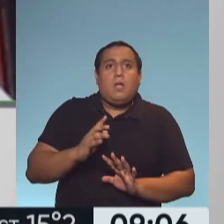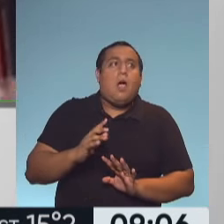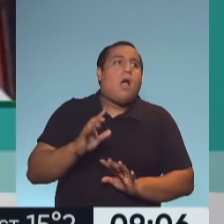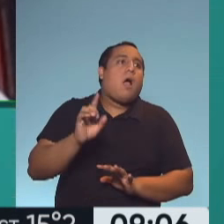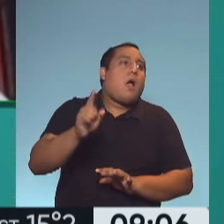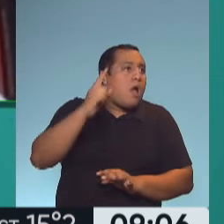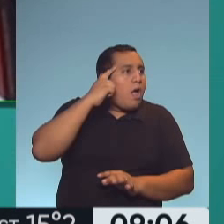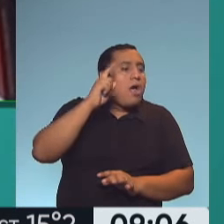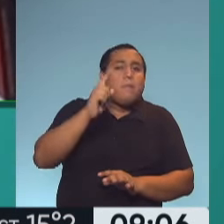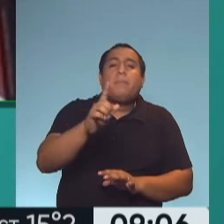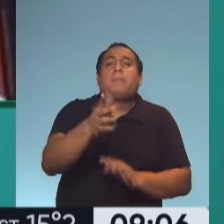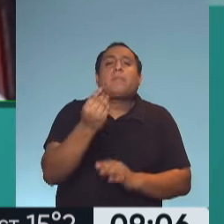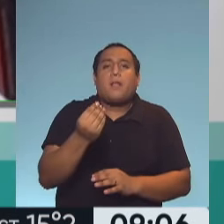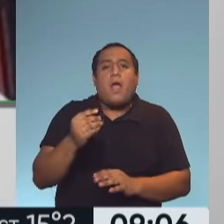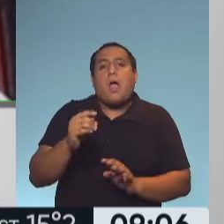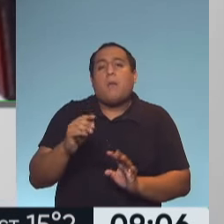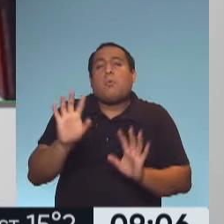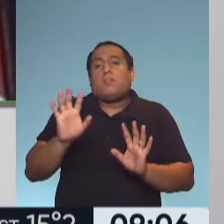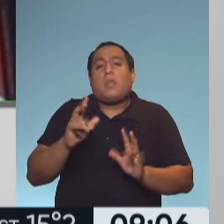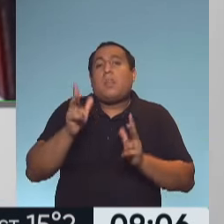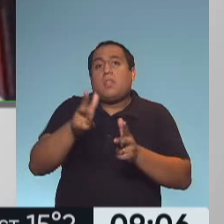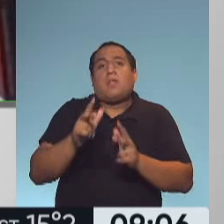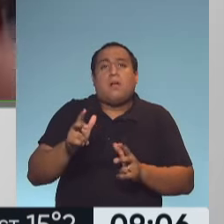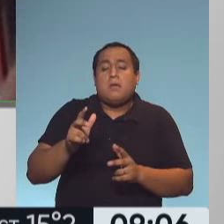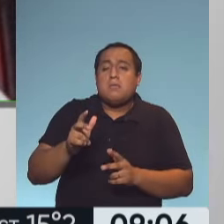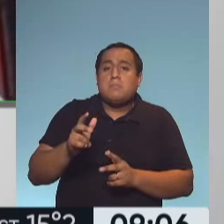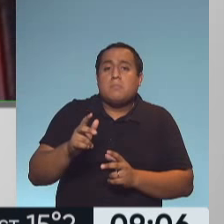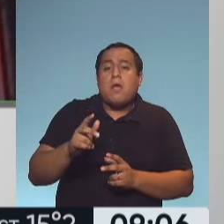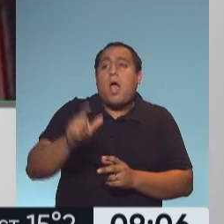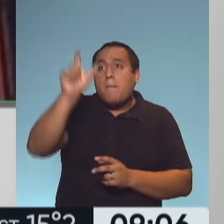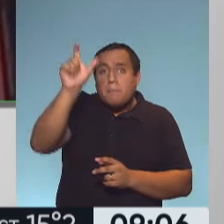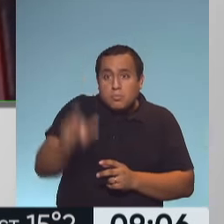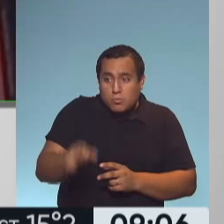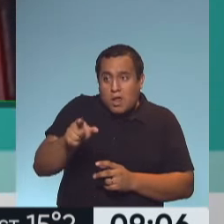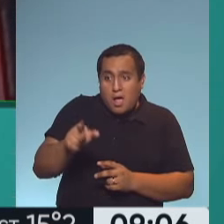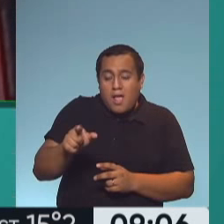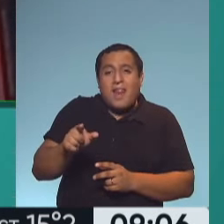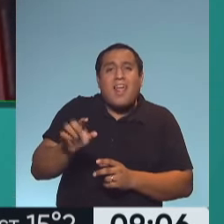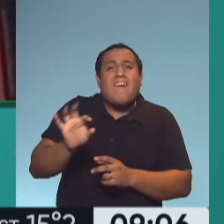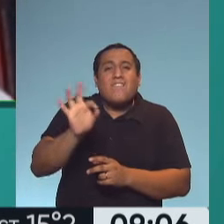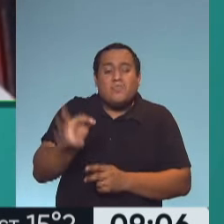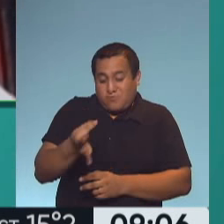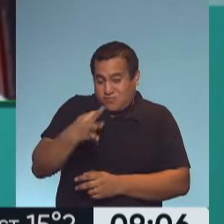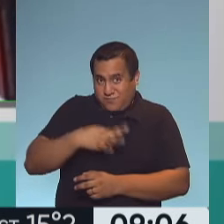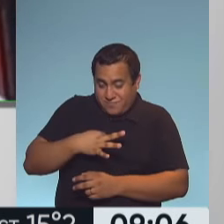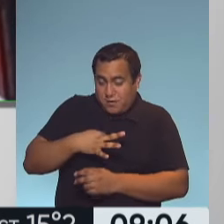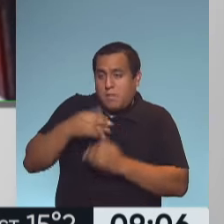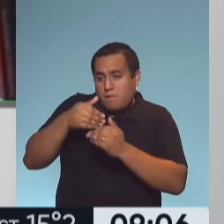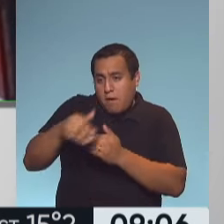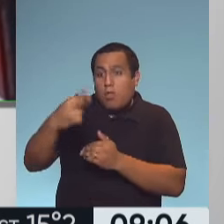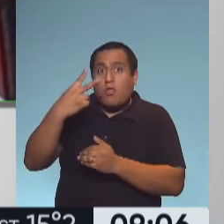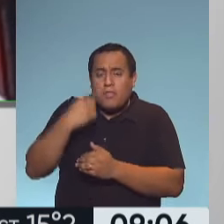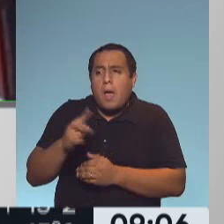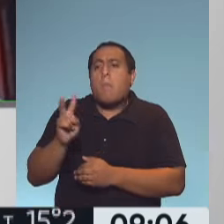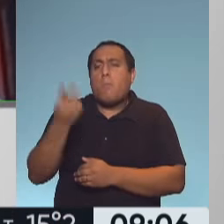uno pudiera establecer para decir que en este caso una persona que estaba incubando el virus a los dos días fallece.